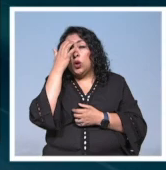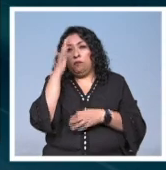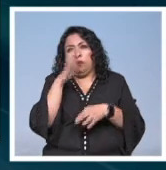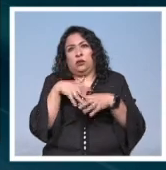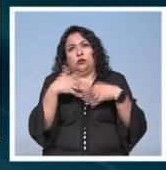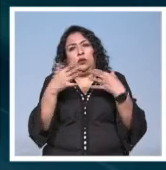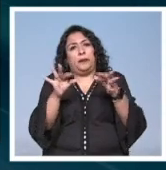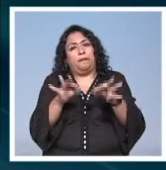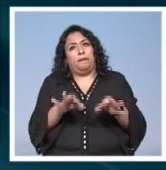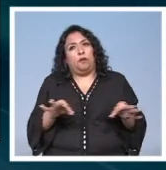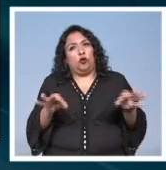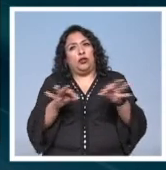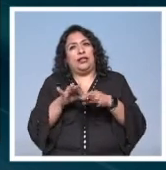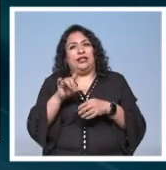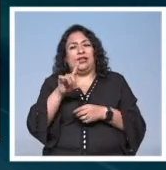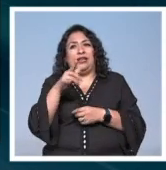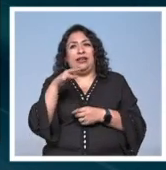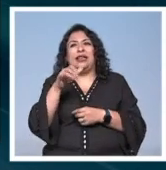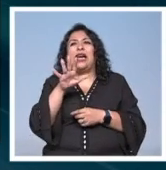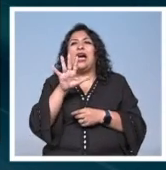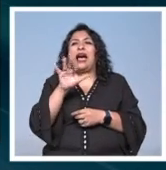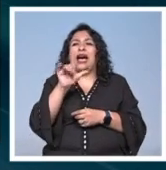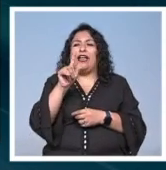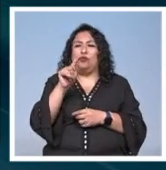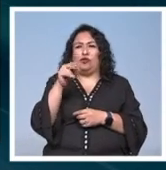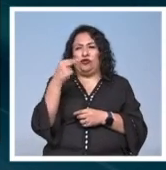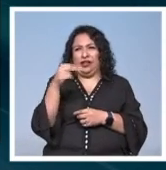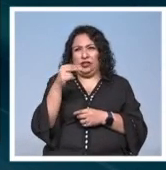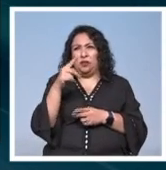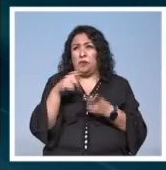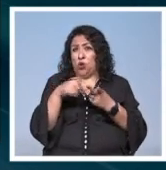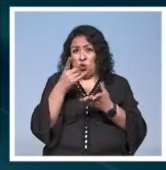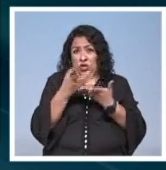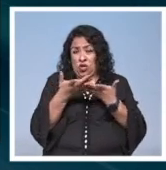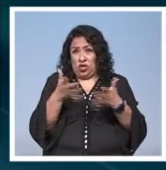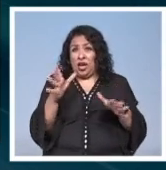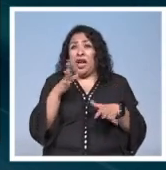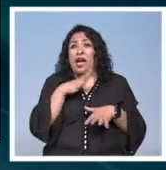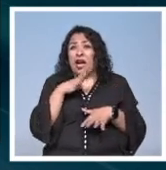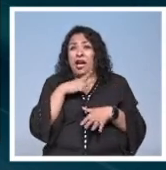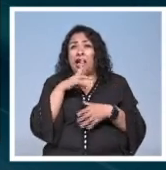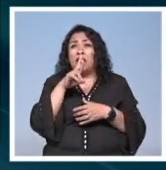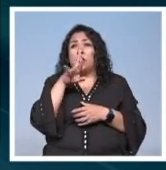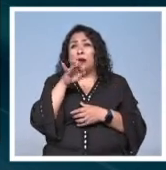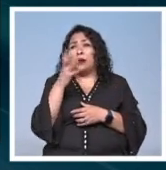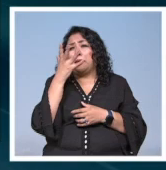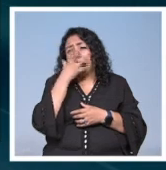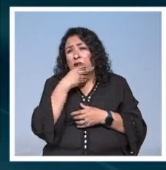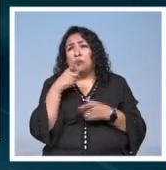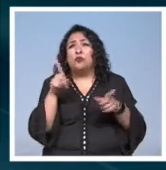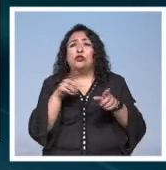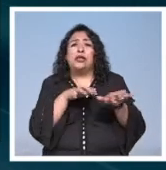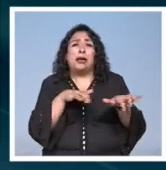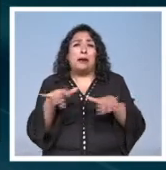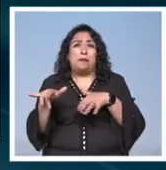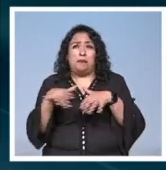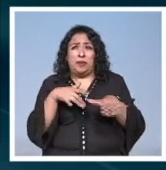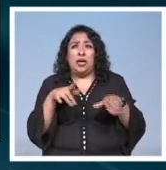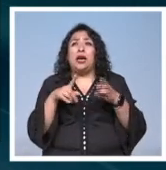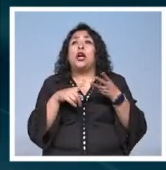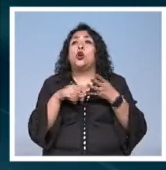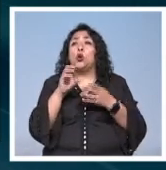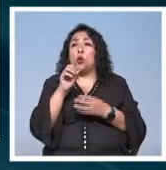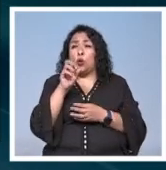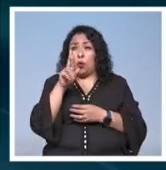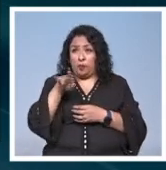célebres de Ligeti que es atmósferas pero no solo se queda ahí tiene un requiem precioso música para piano muy interesante una también